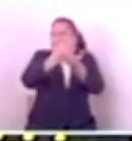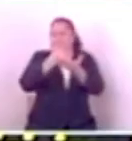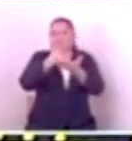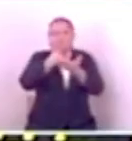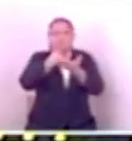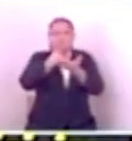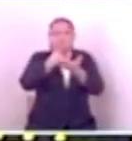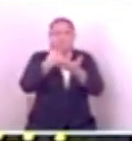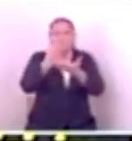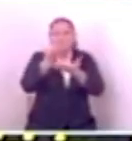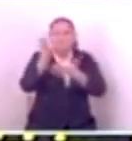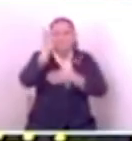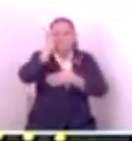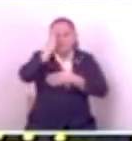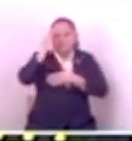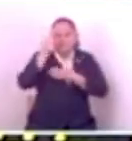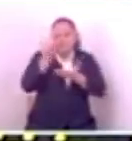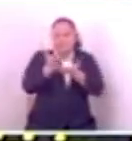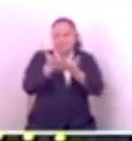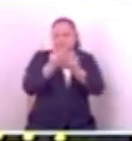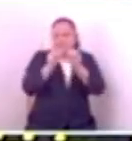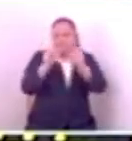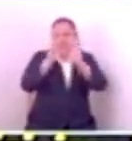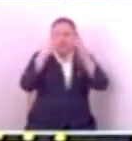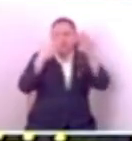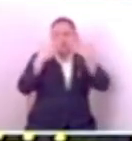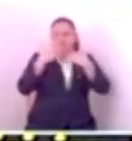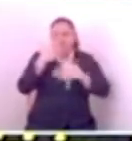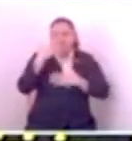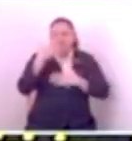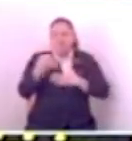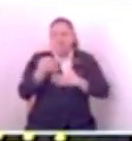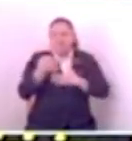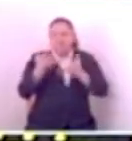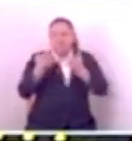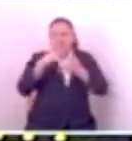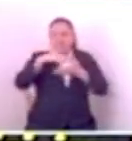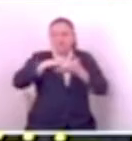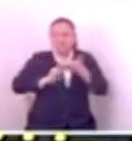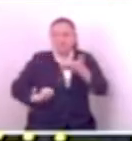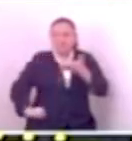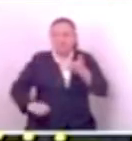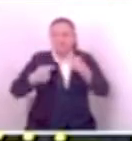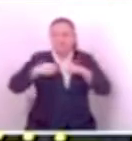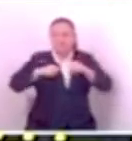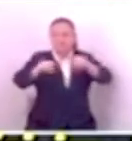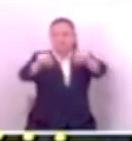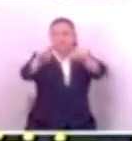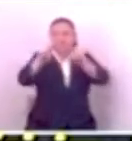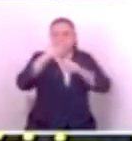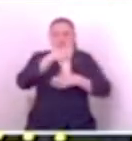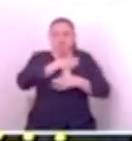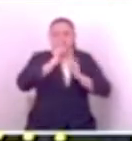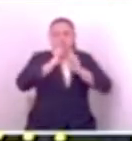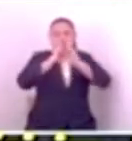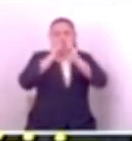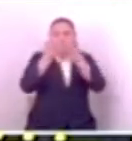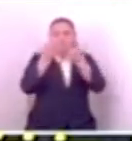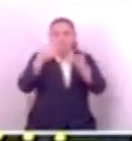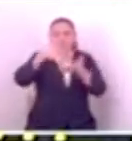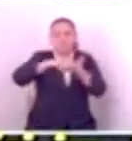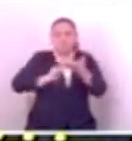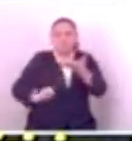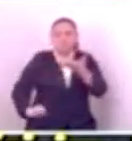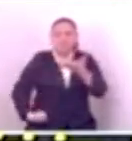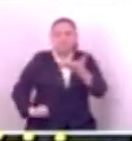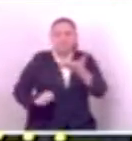Ya todo eso ya se ha planteado muchas veces acá. Pero lo que sí es cierto es es lo que quieren la mayoría de los salvadoreños. Y nosotros debemos de responder a lo que quieren la